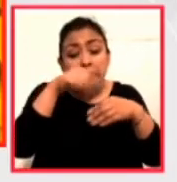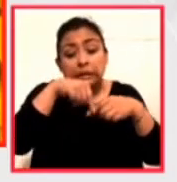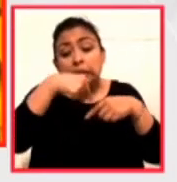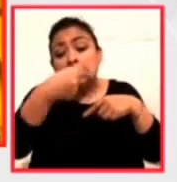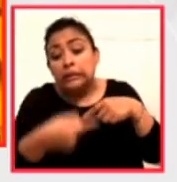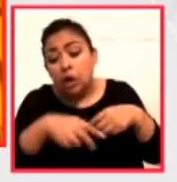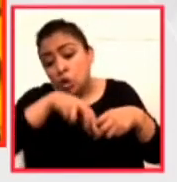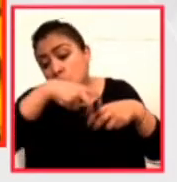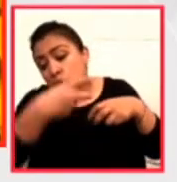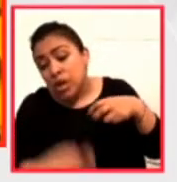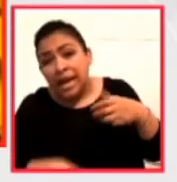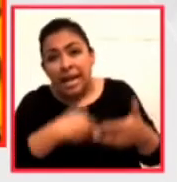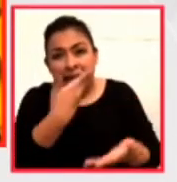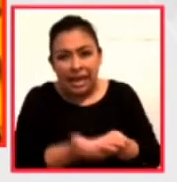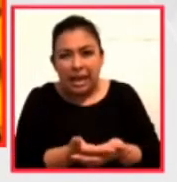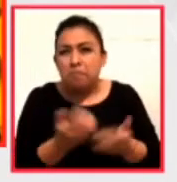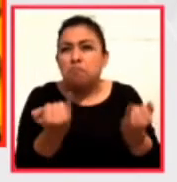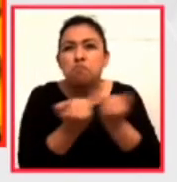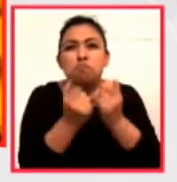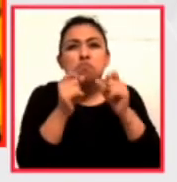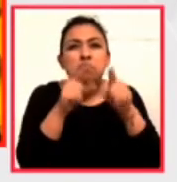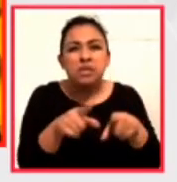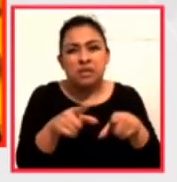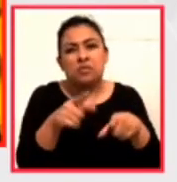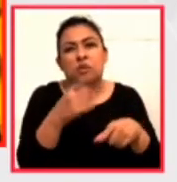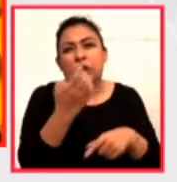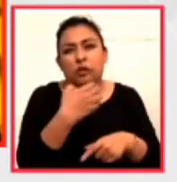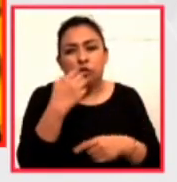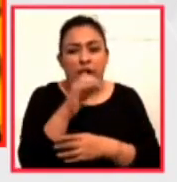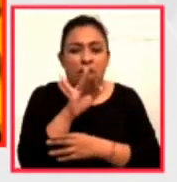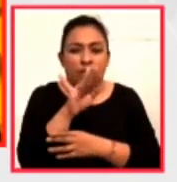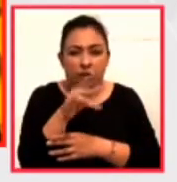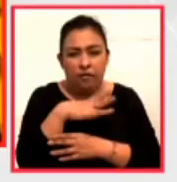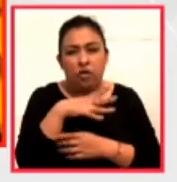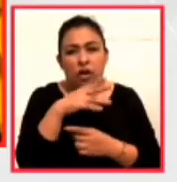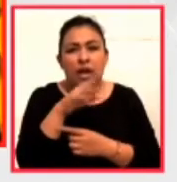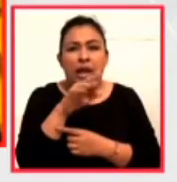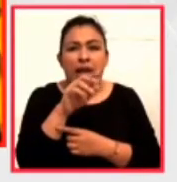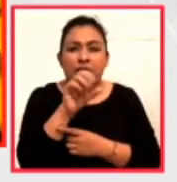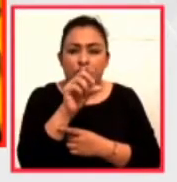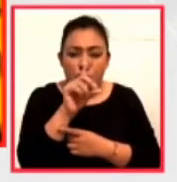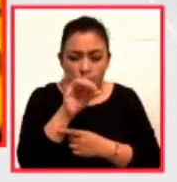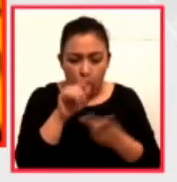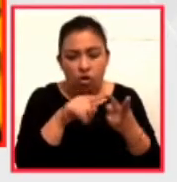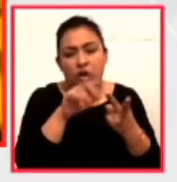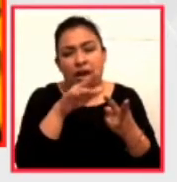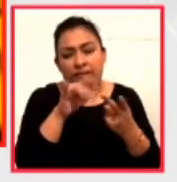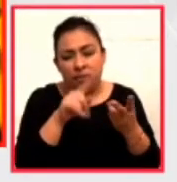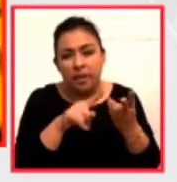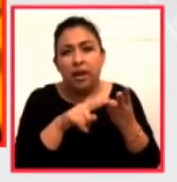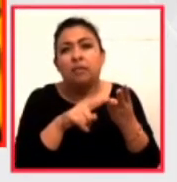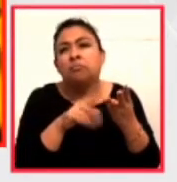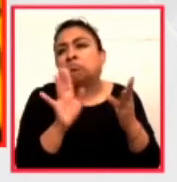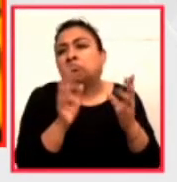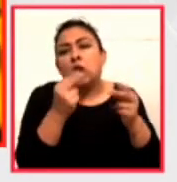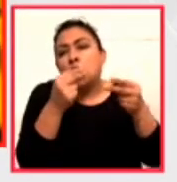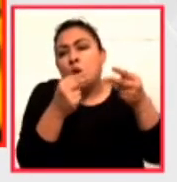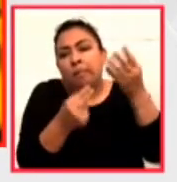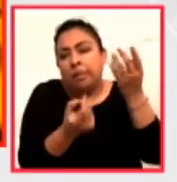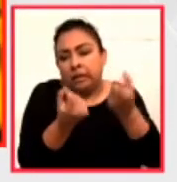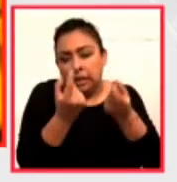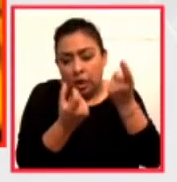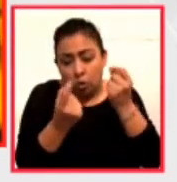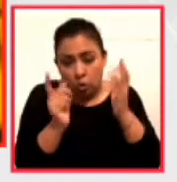A propósito de lo que estaban haciendo los fundadores de la Escuela de Frankfurt, ahí estaba Habermas, estaba Adorno, estaba, digo, por mencionar algunos,